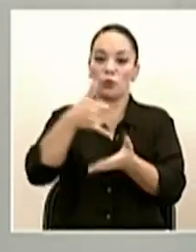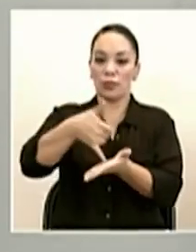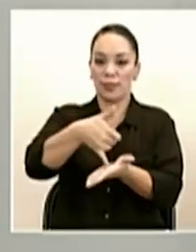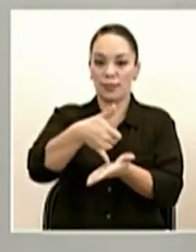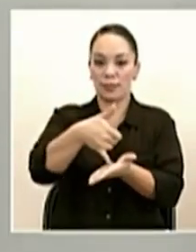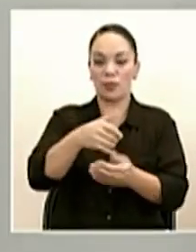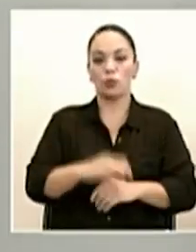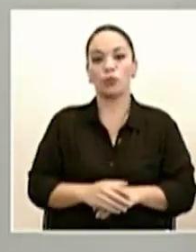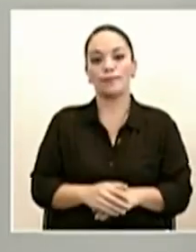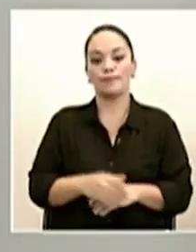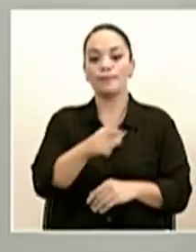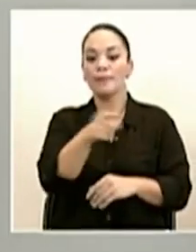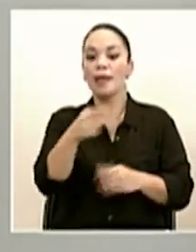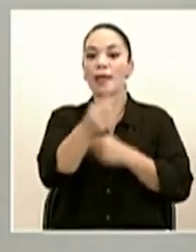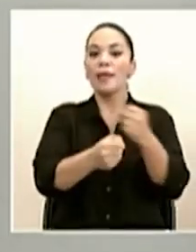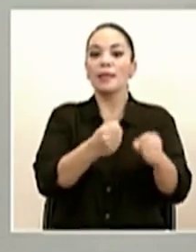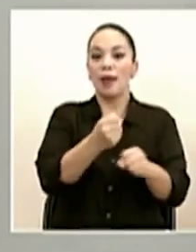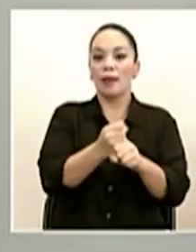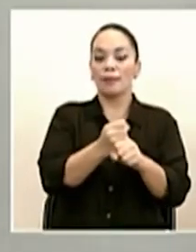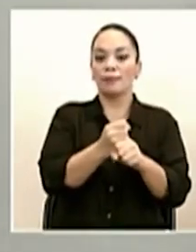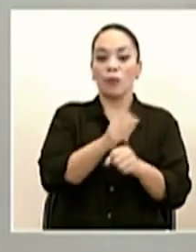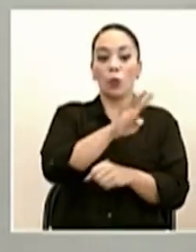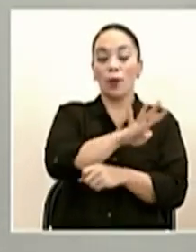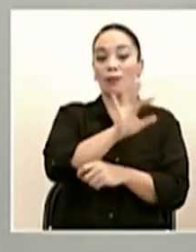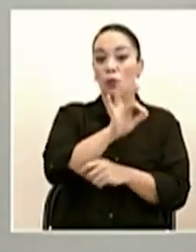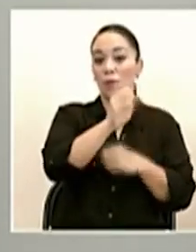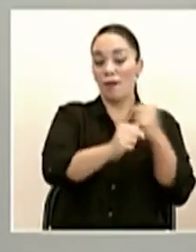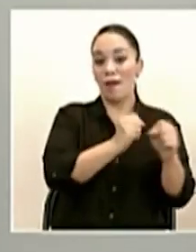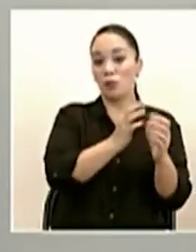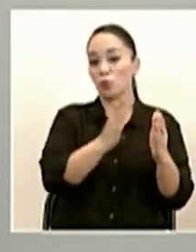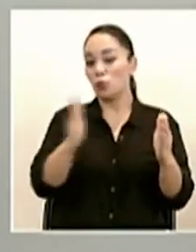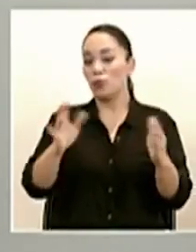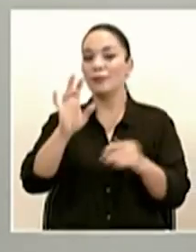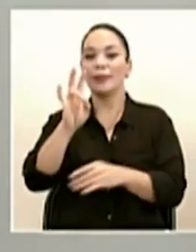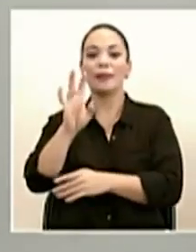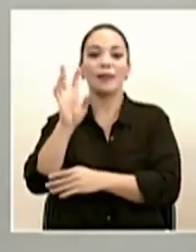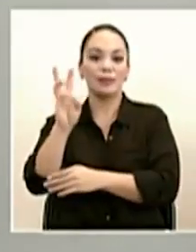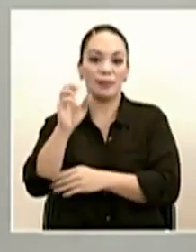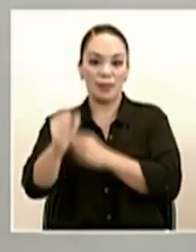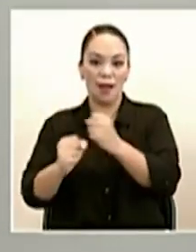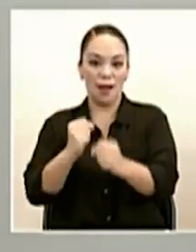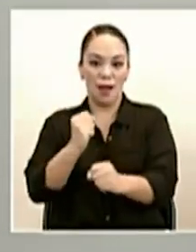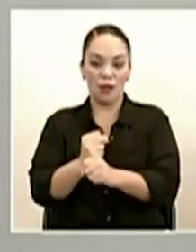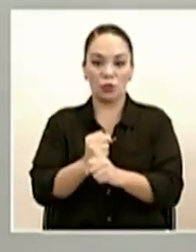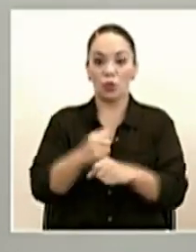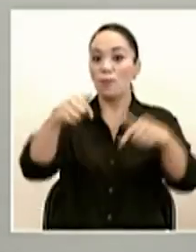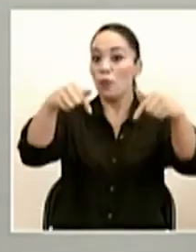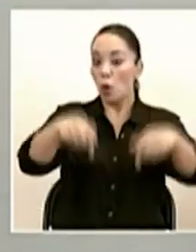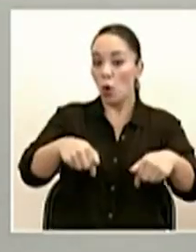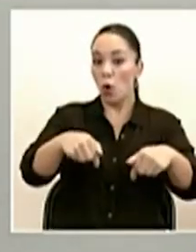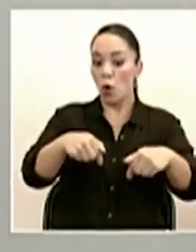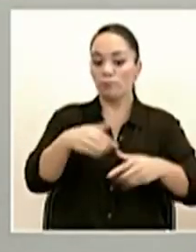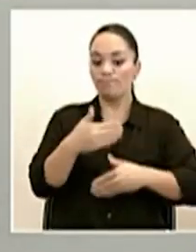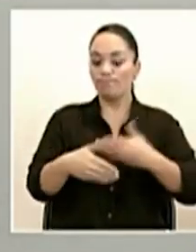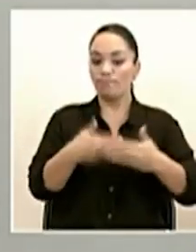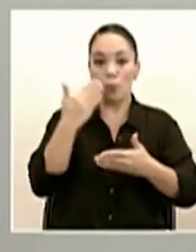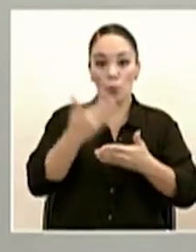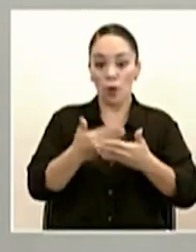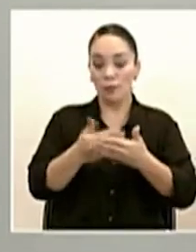en unidades de cuidados intensivos y tienen un rango de edad que va desde los 49 hasta los 76 años. Hoy se han procesado un total